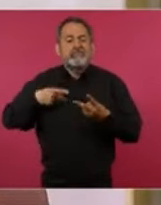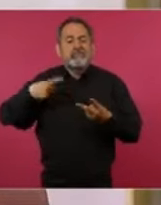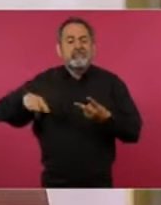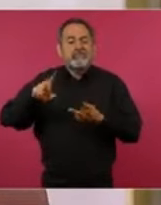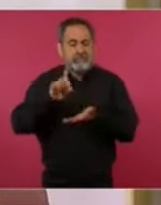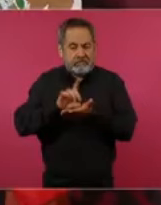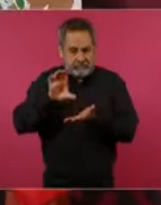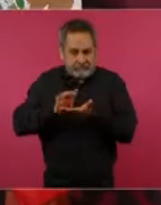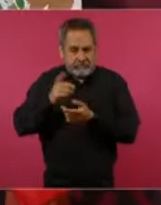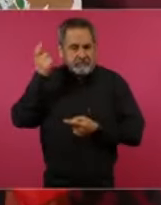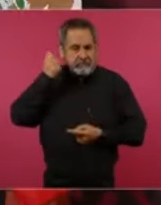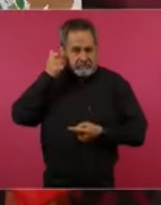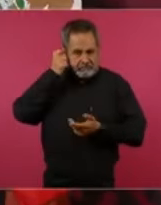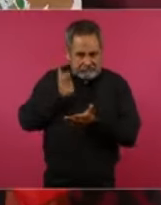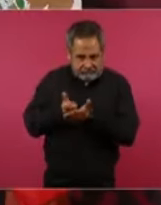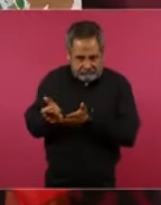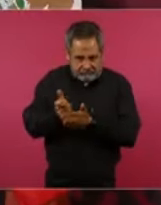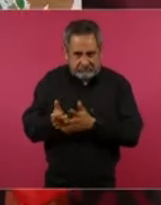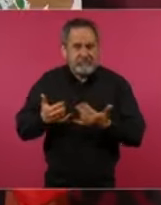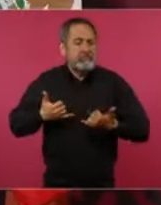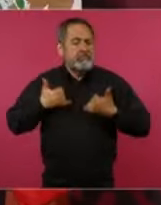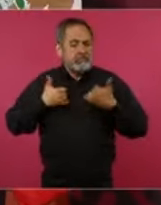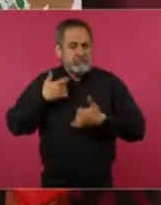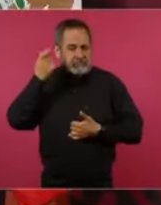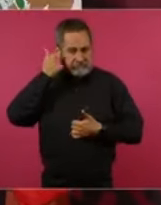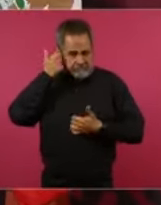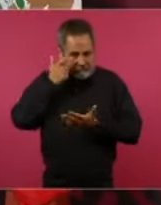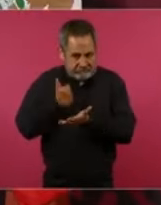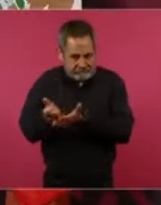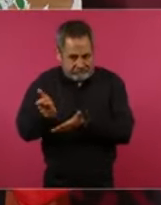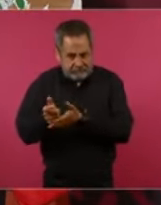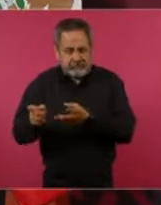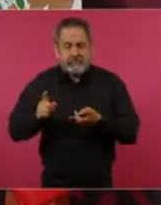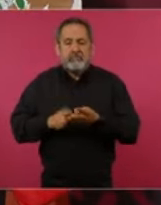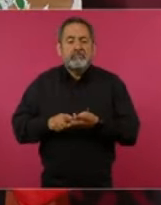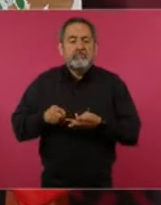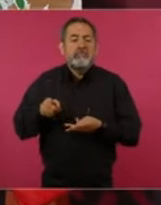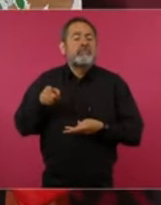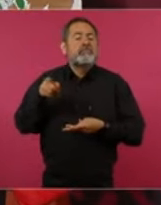discapacidad, los becarios, los que están sembrando vida.